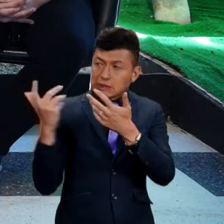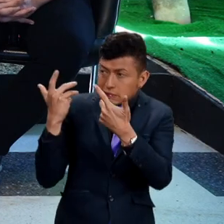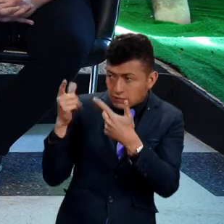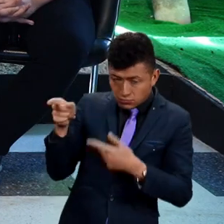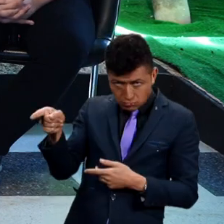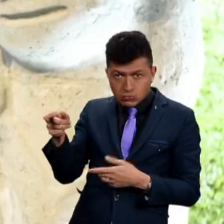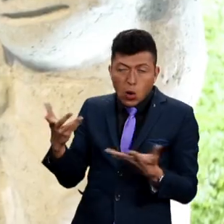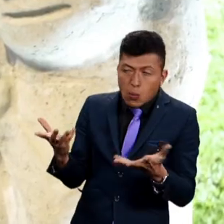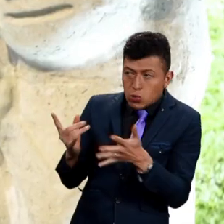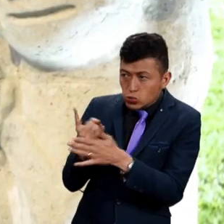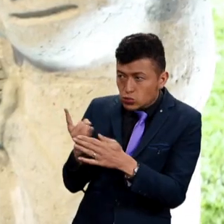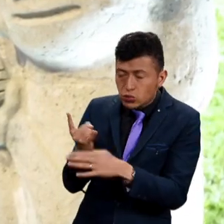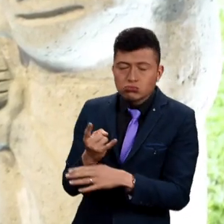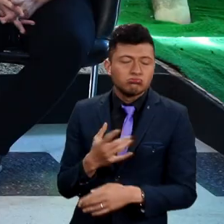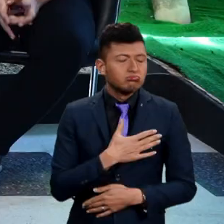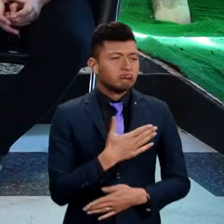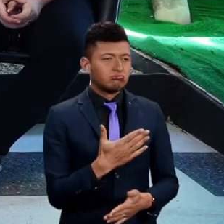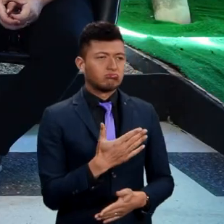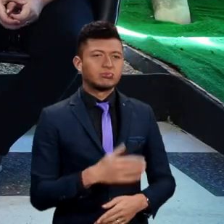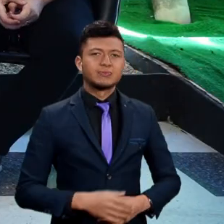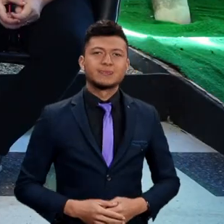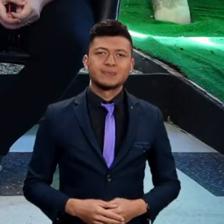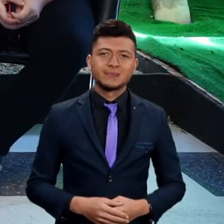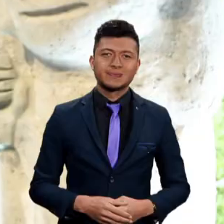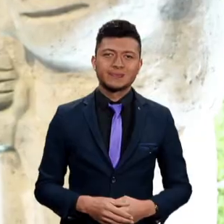y me enseñas cómo se usa? Claro que sí, con gusto. Vamos.